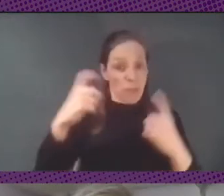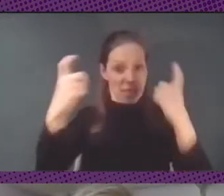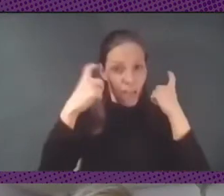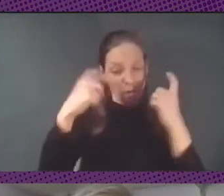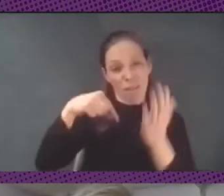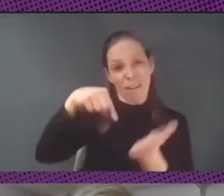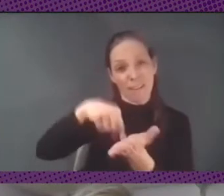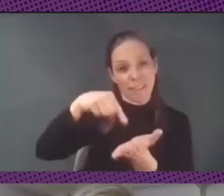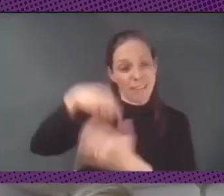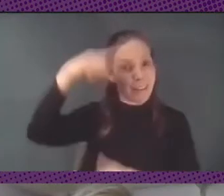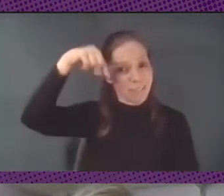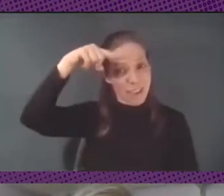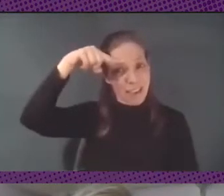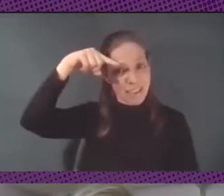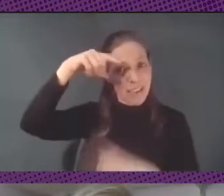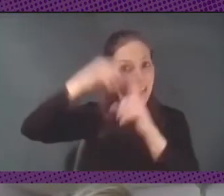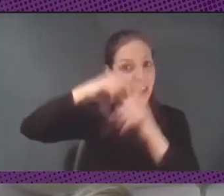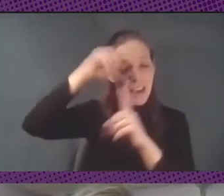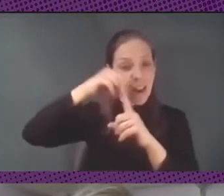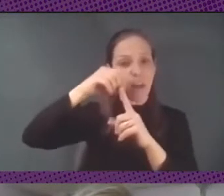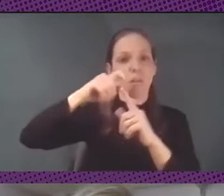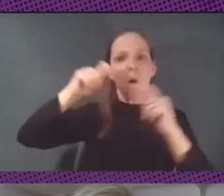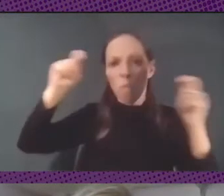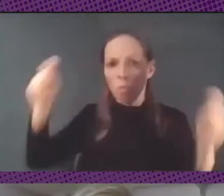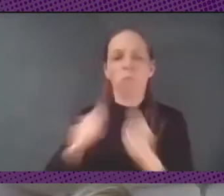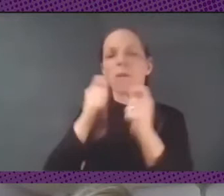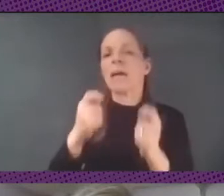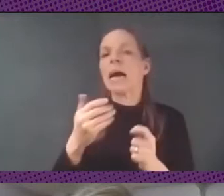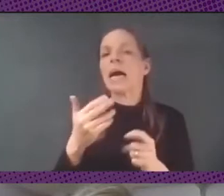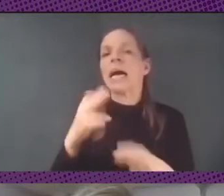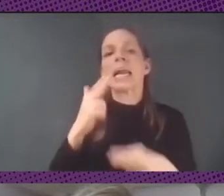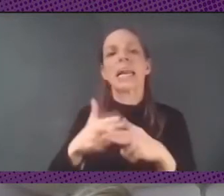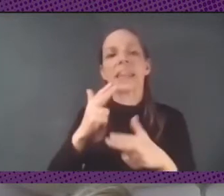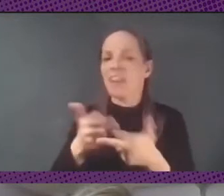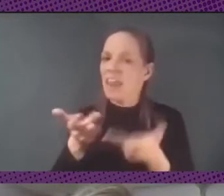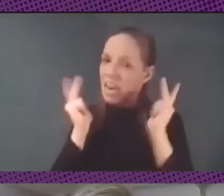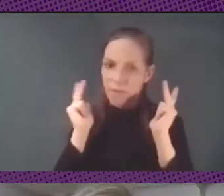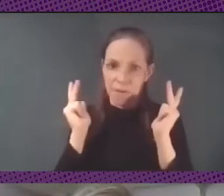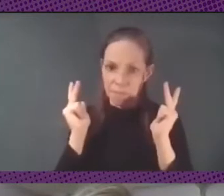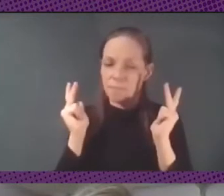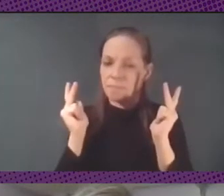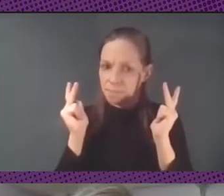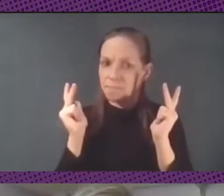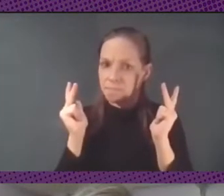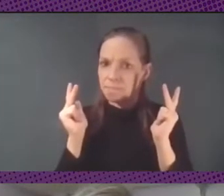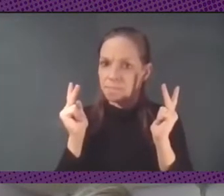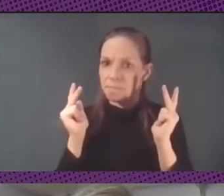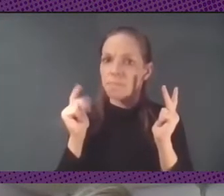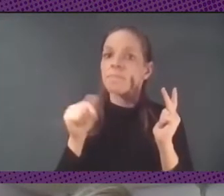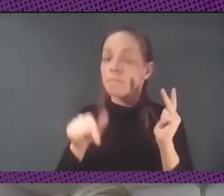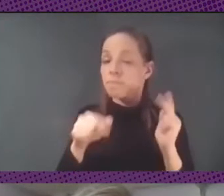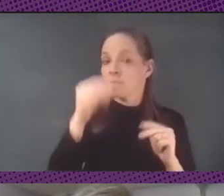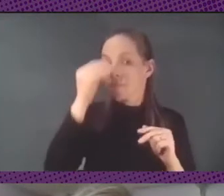tesis de grado de posgrado sean publicadas con licencia libre entonces ahí me parece que ahí